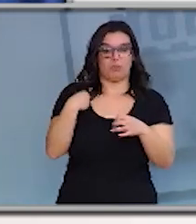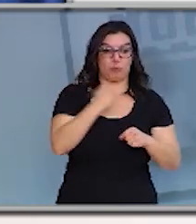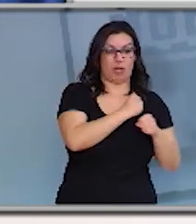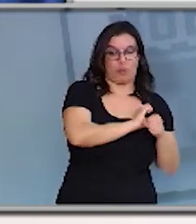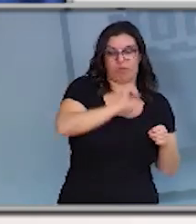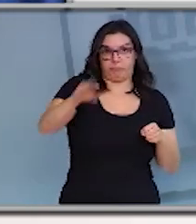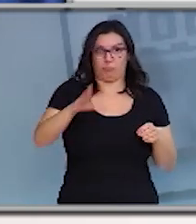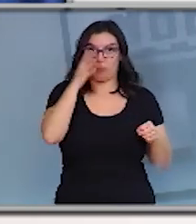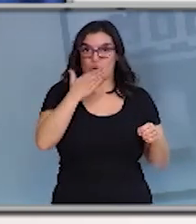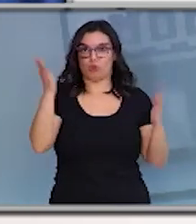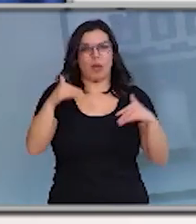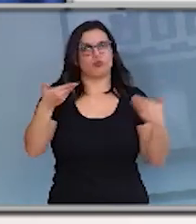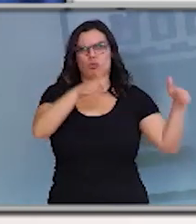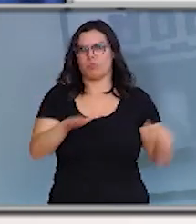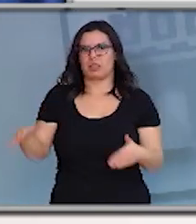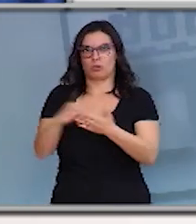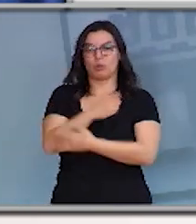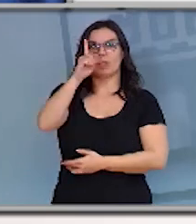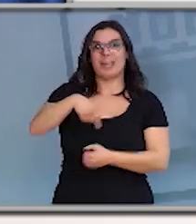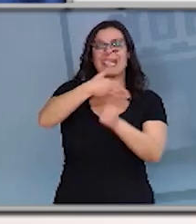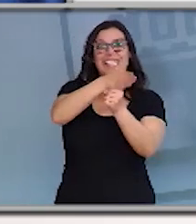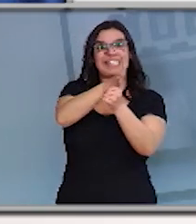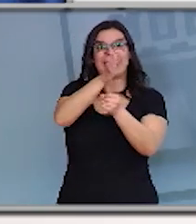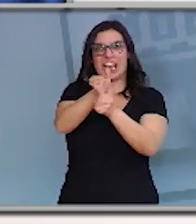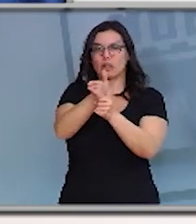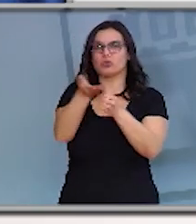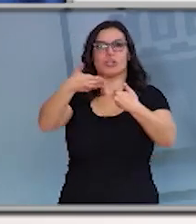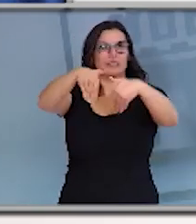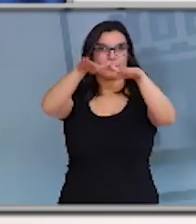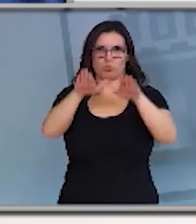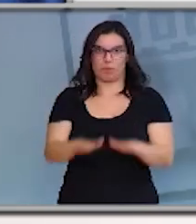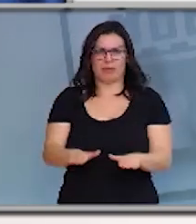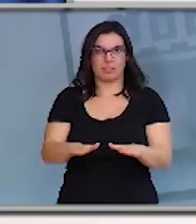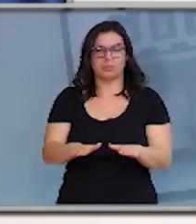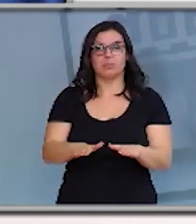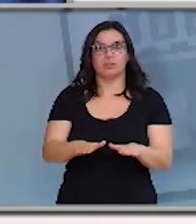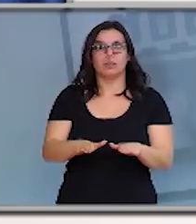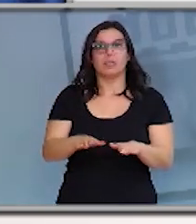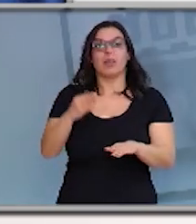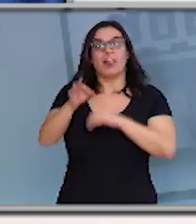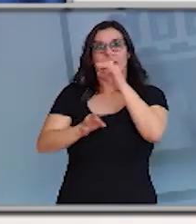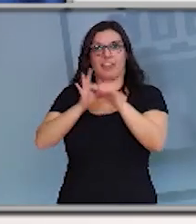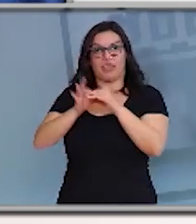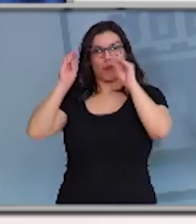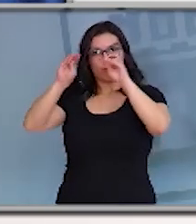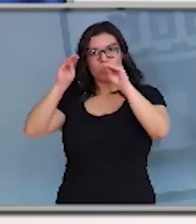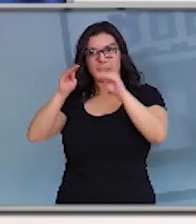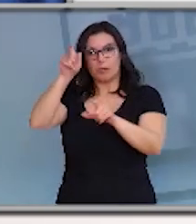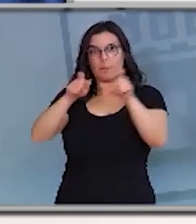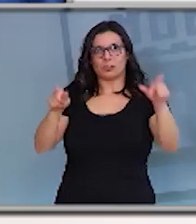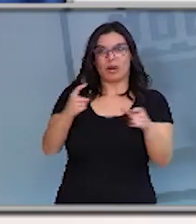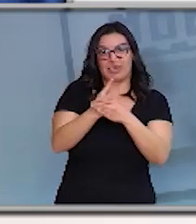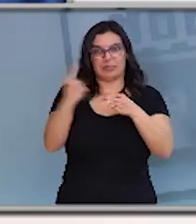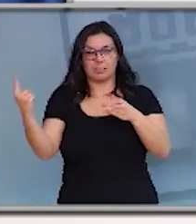los itinerarios personalizados de inserción sociolaboral, ciclos formativos de personas en exclusión social